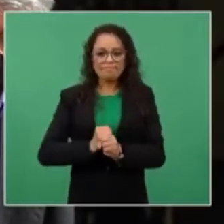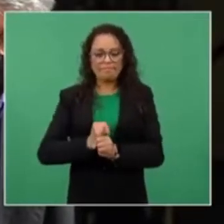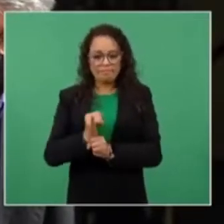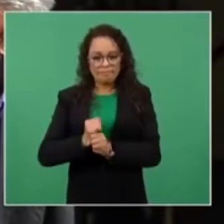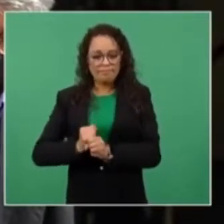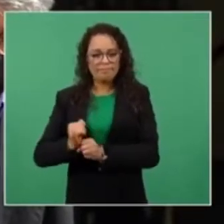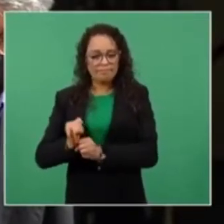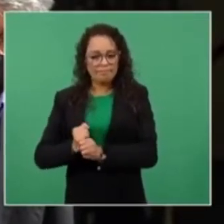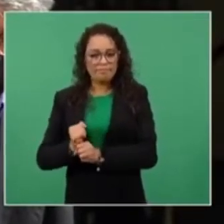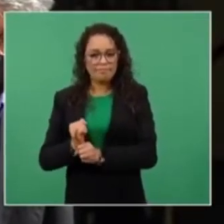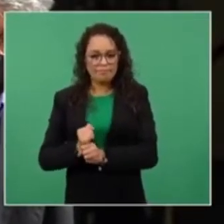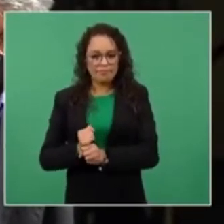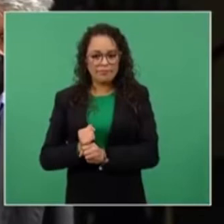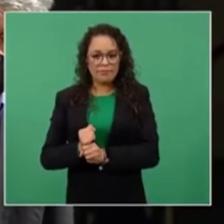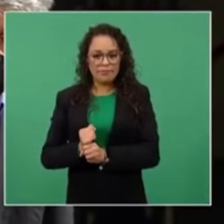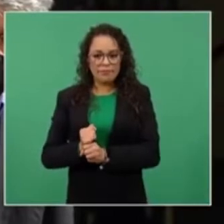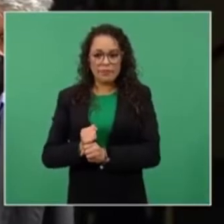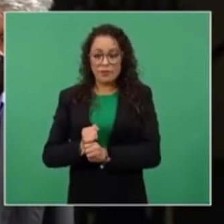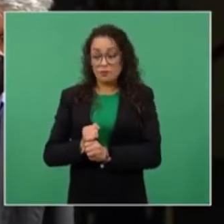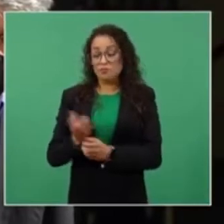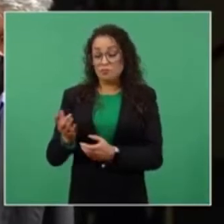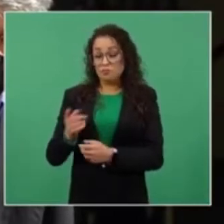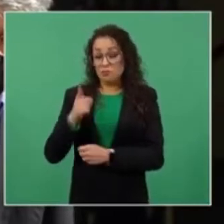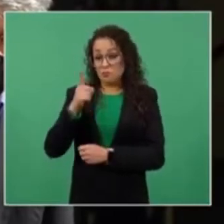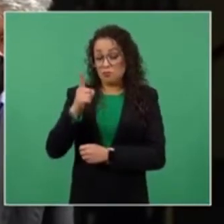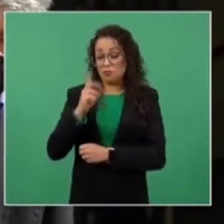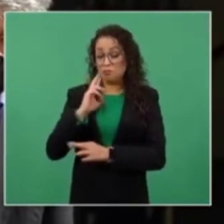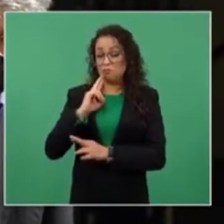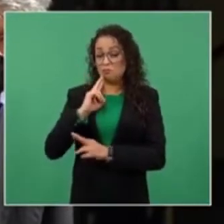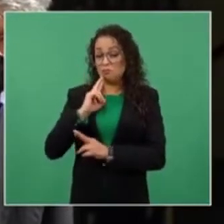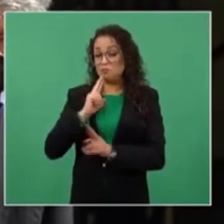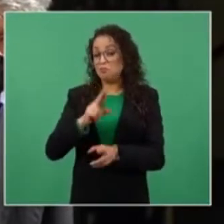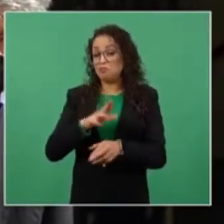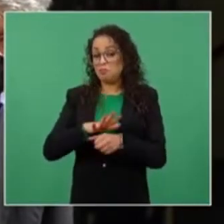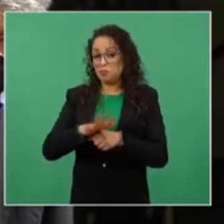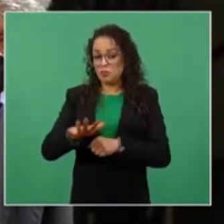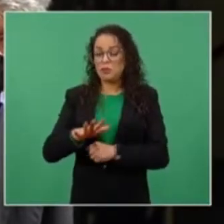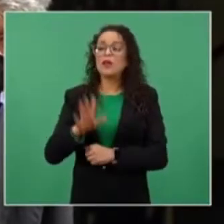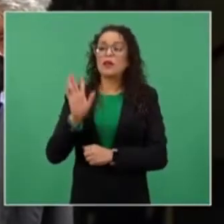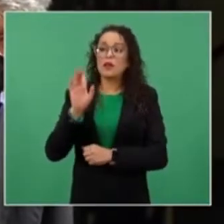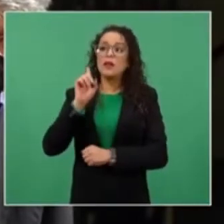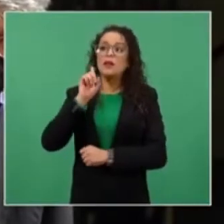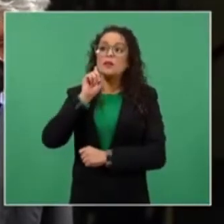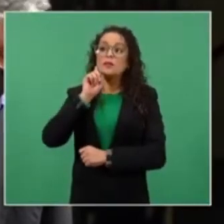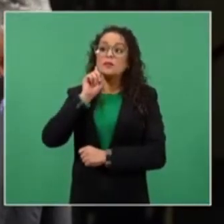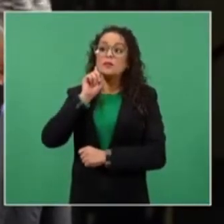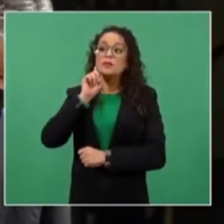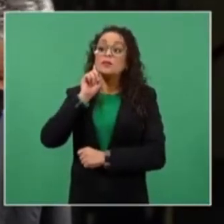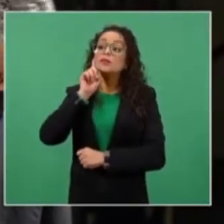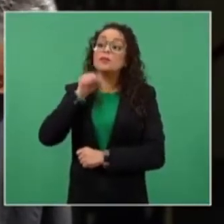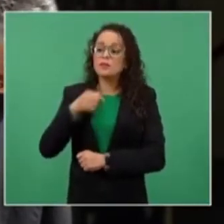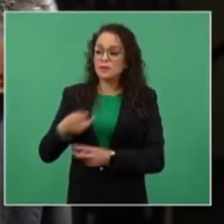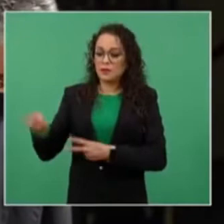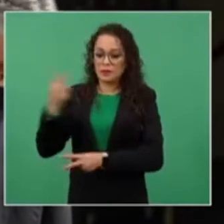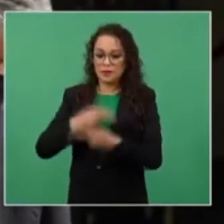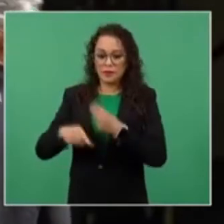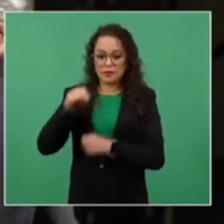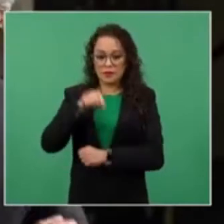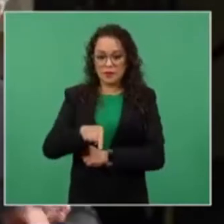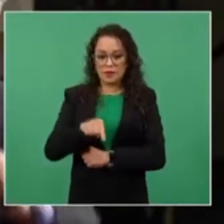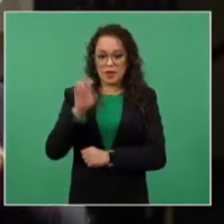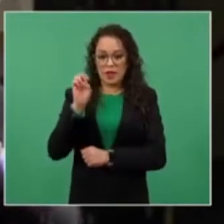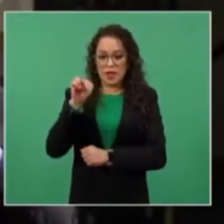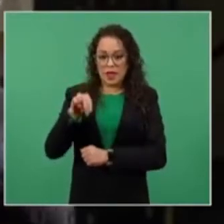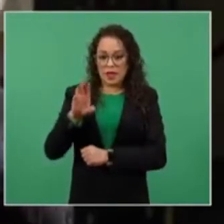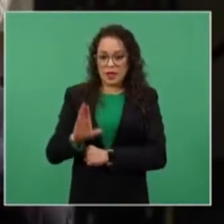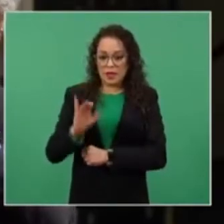a lo que su respuesta fue que al otro día se iba a presentar el señor Encinas y pues bueno, me